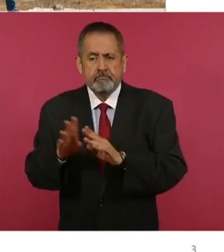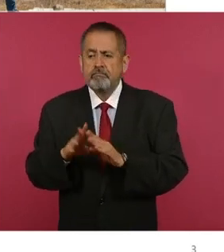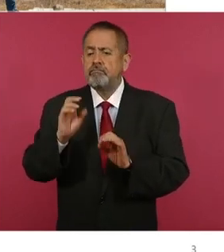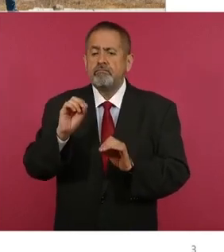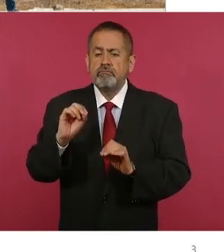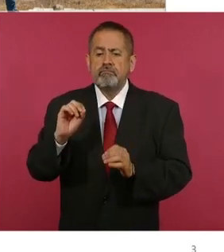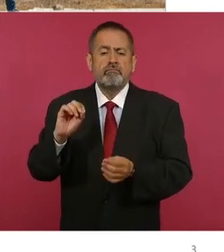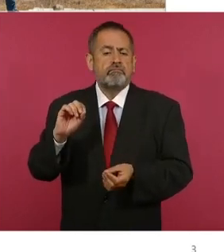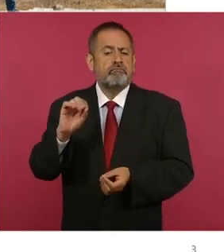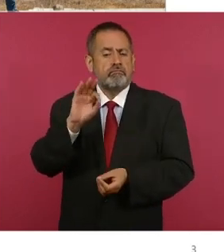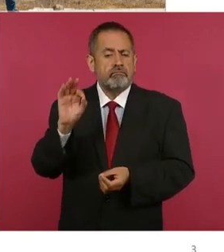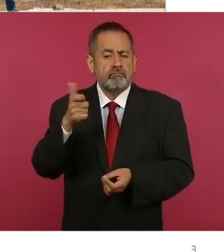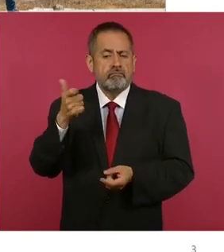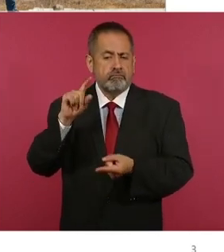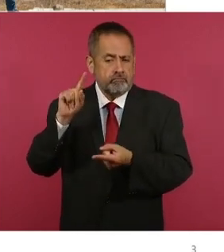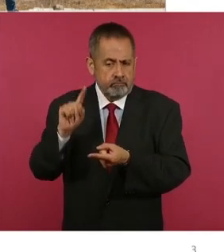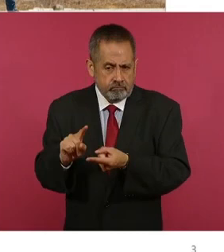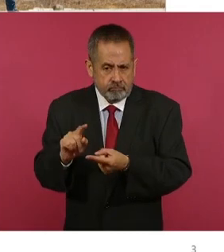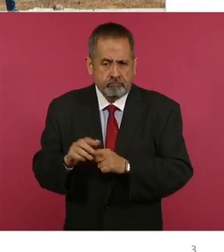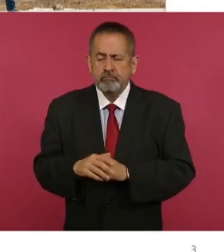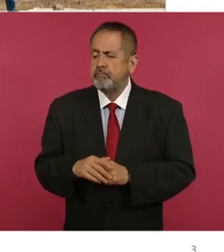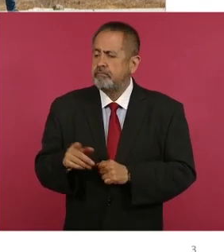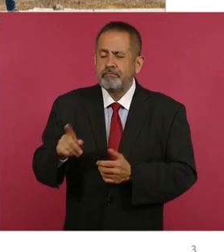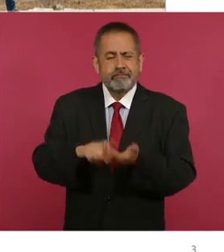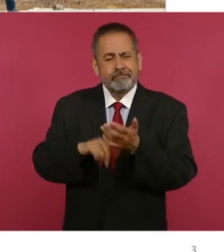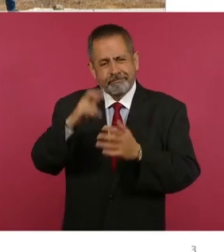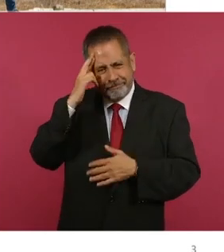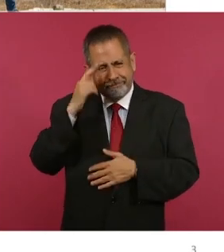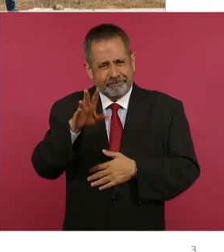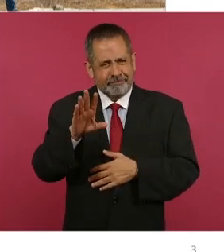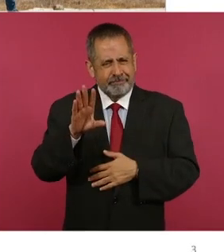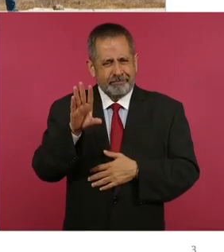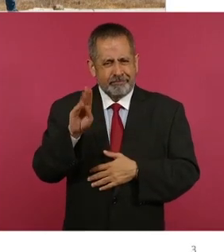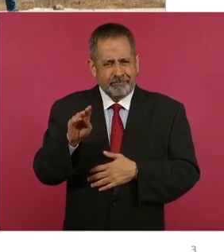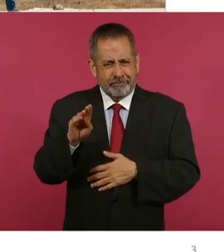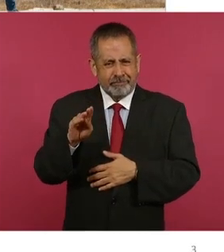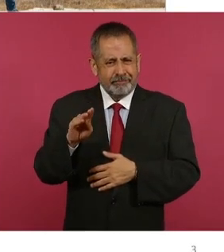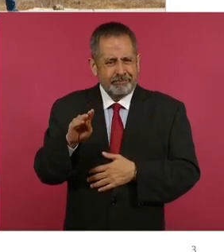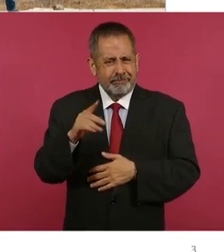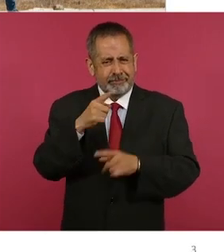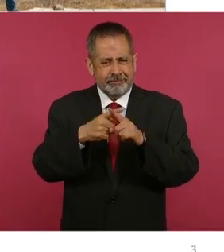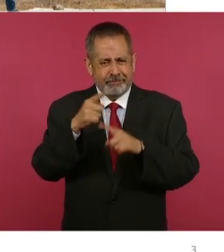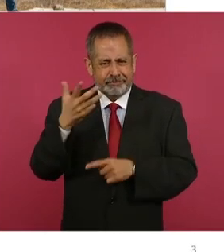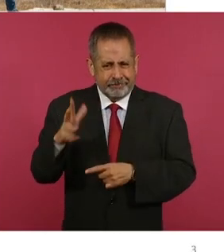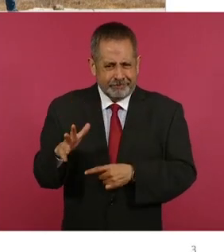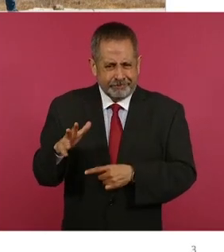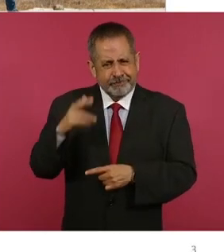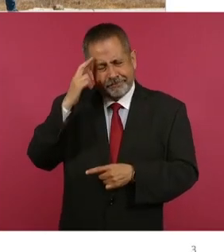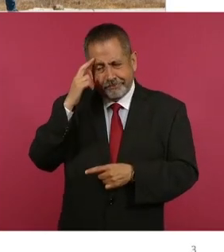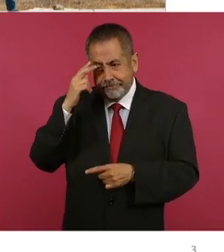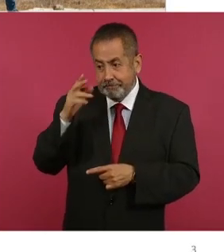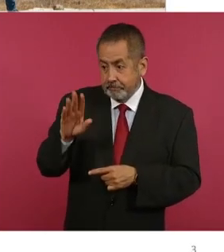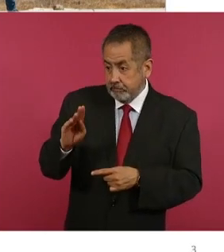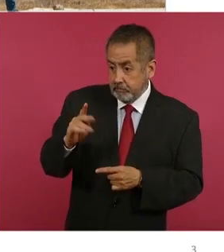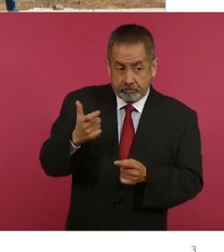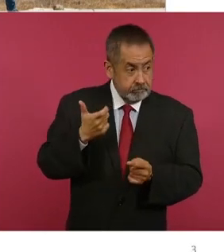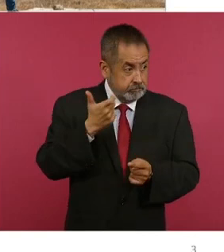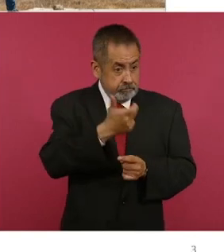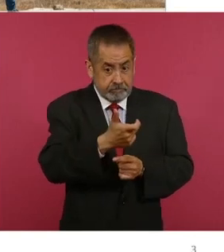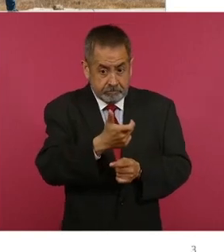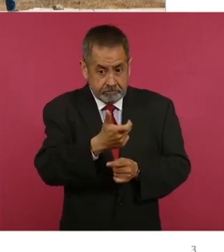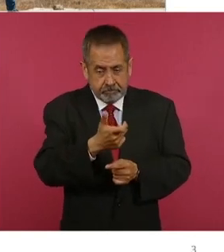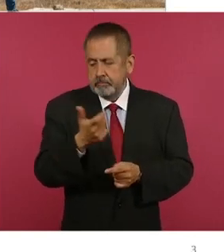presidente mismo nos pidió un programa que se llama 9010, donde si habías pagado el 90 por ciento de la deuda se descontaba el 10 por ciento final.